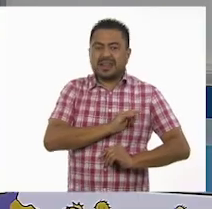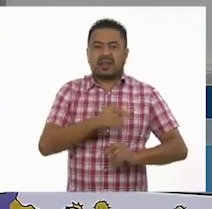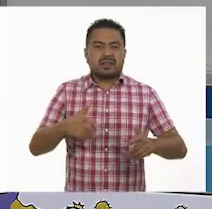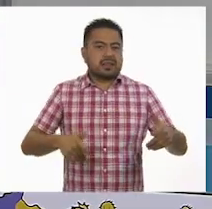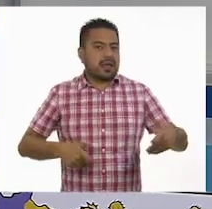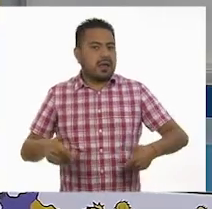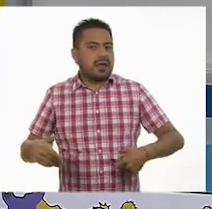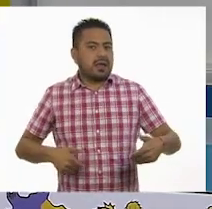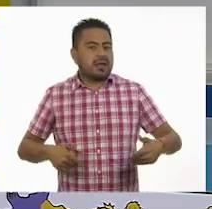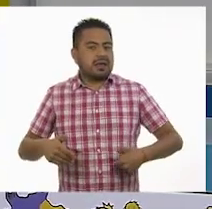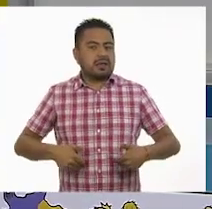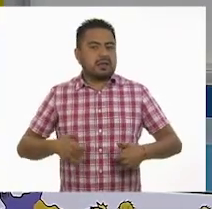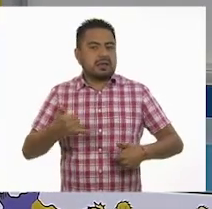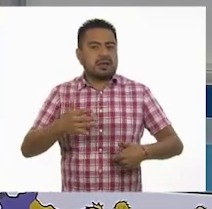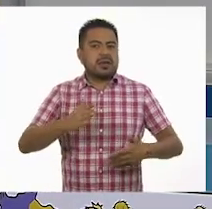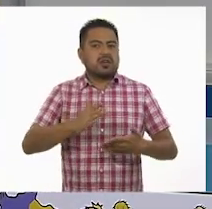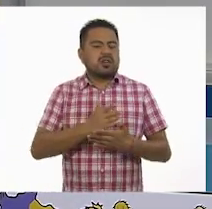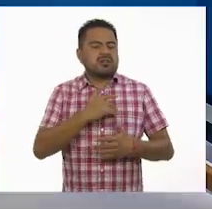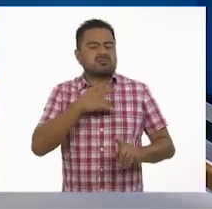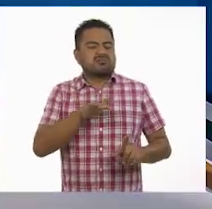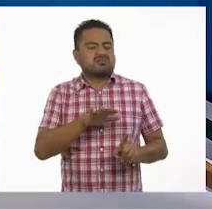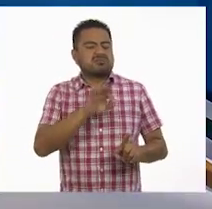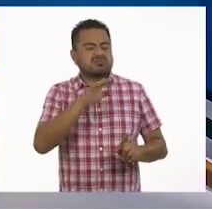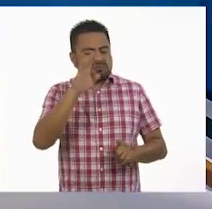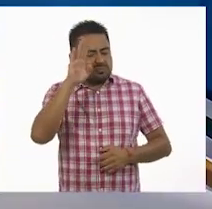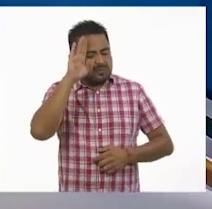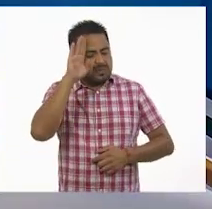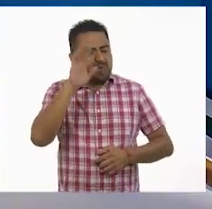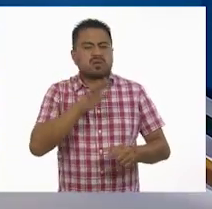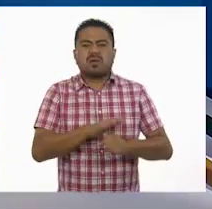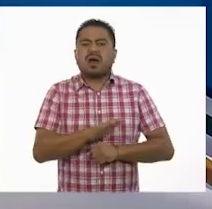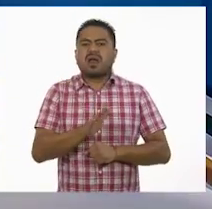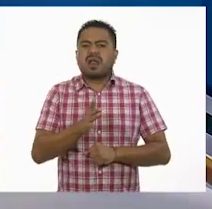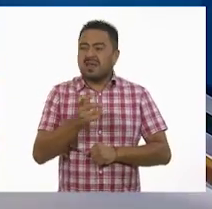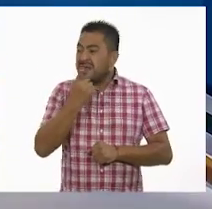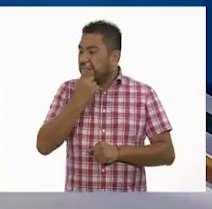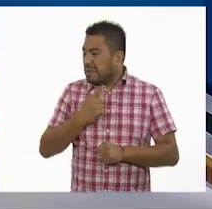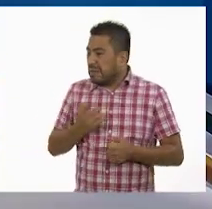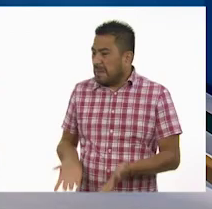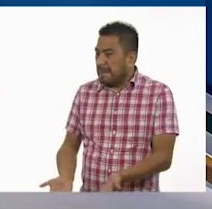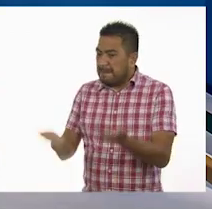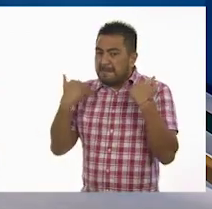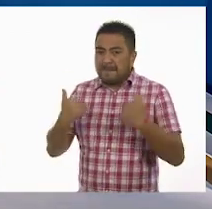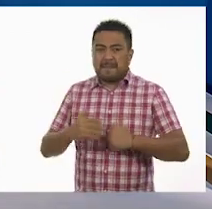teatro. ¿Y a qué conclusión crees que llegué? ¿A cuál? ¡Cuéntame!